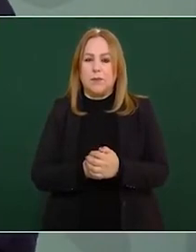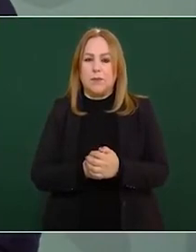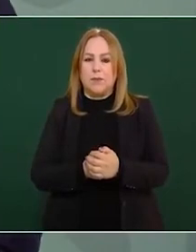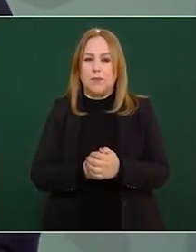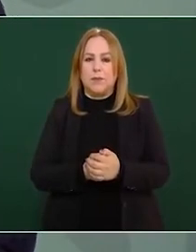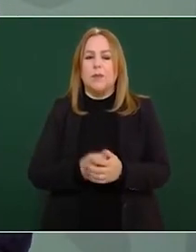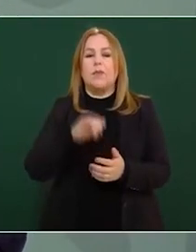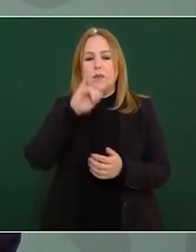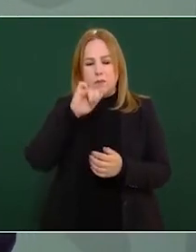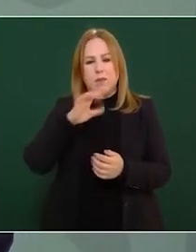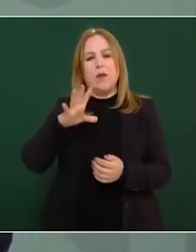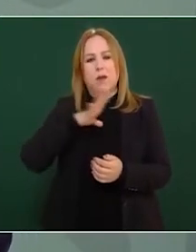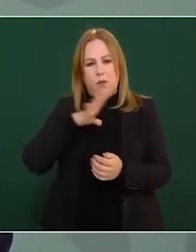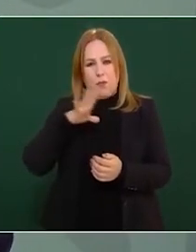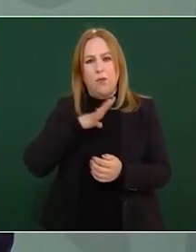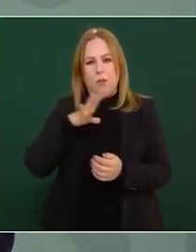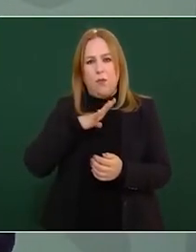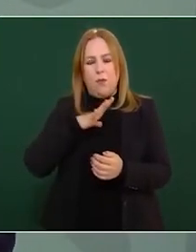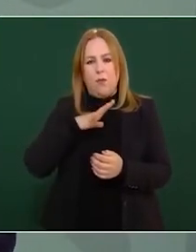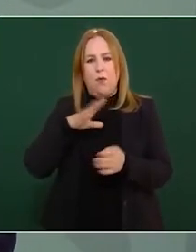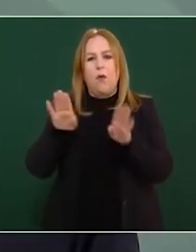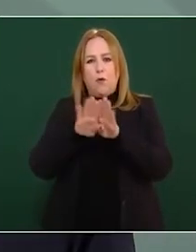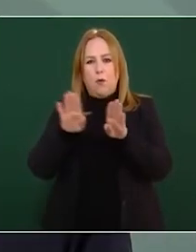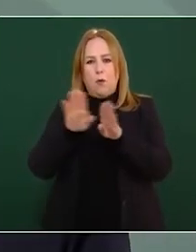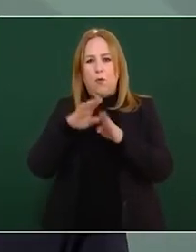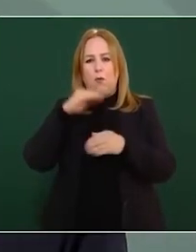tuvo un efecto la campaña mediática